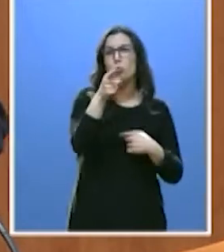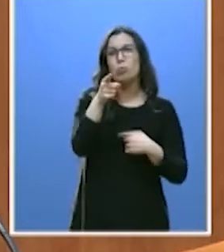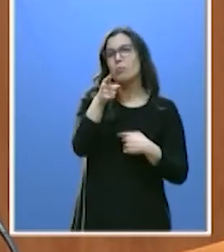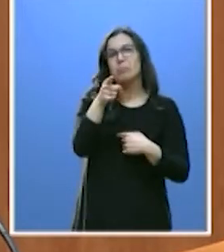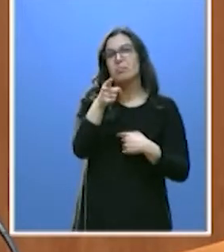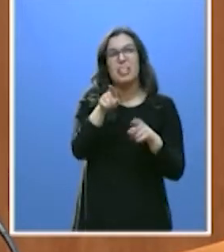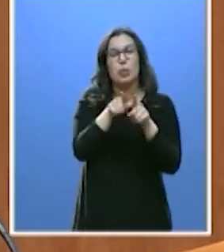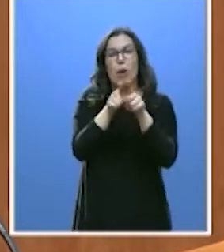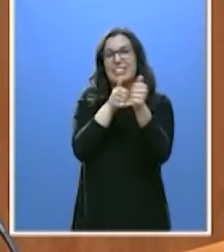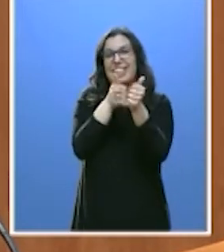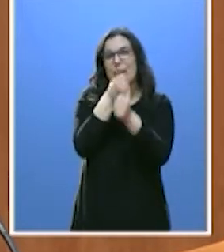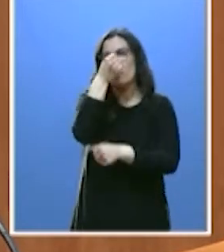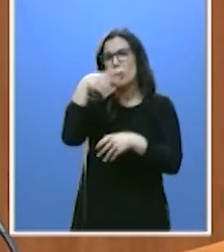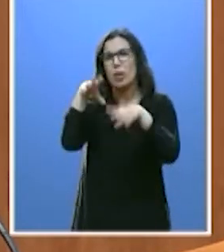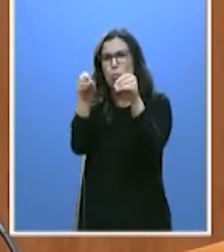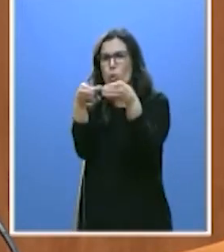Mire,